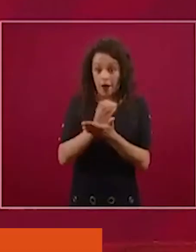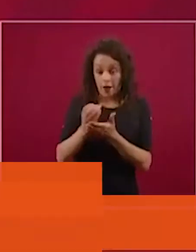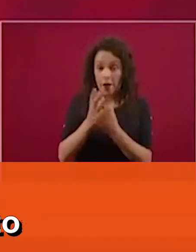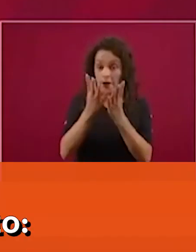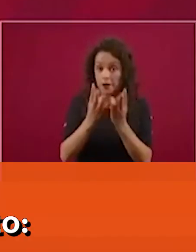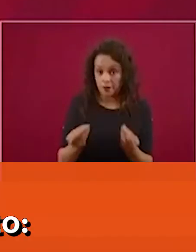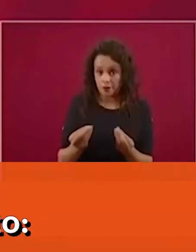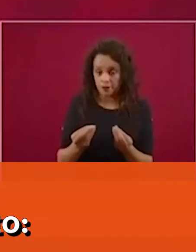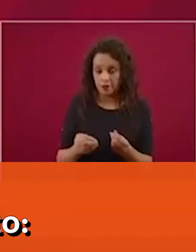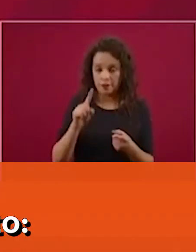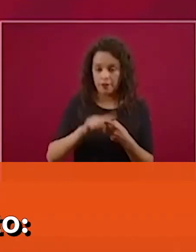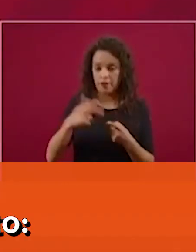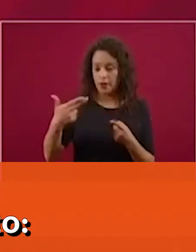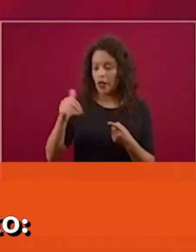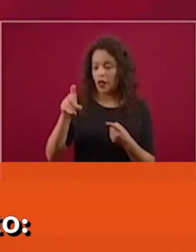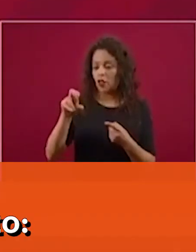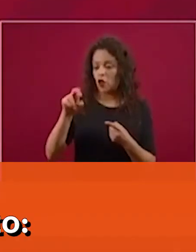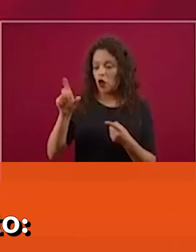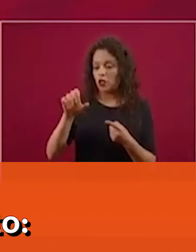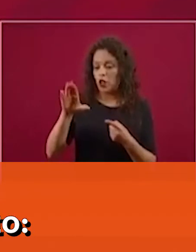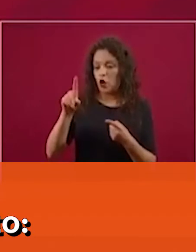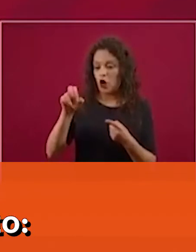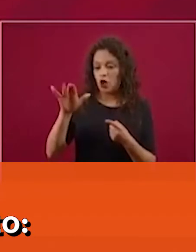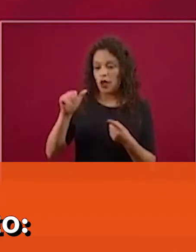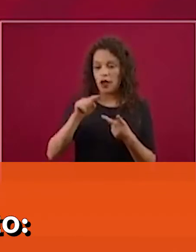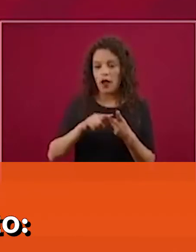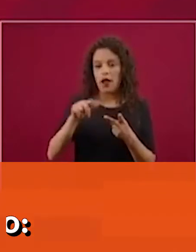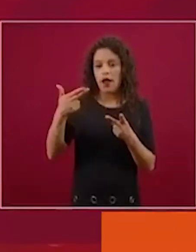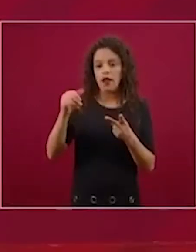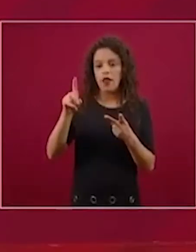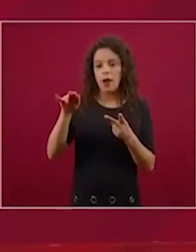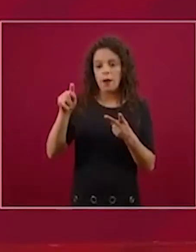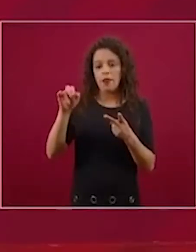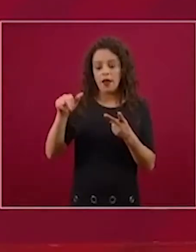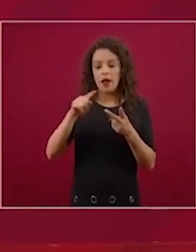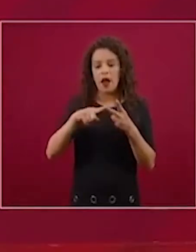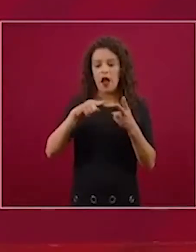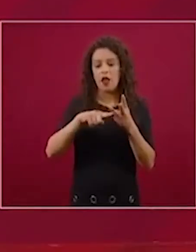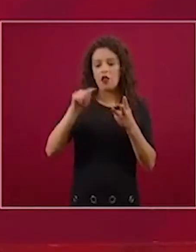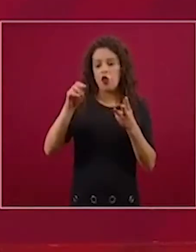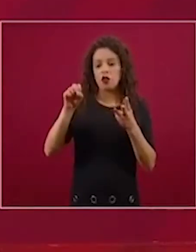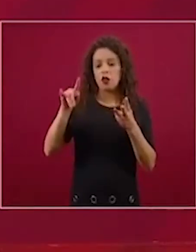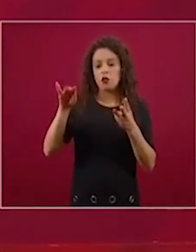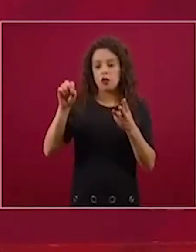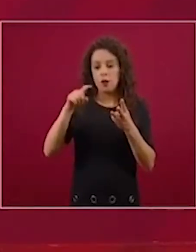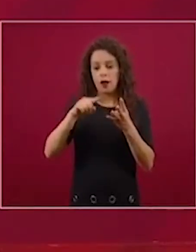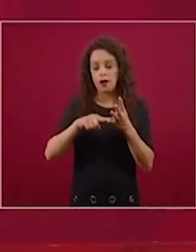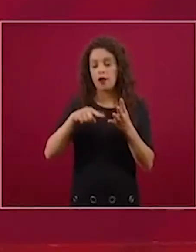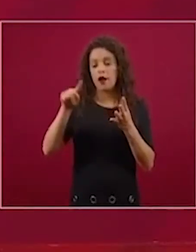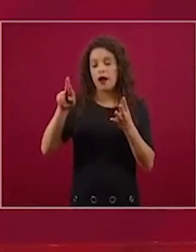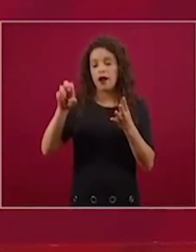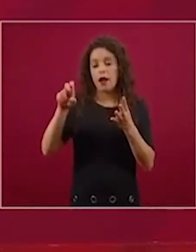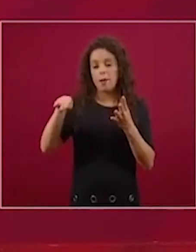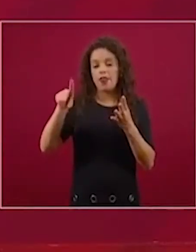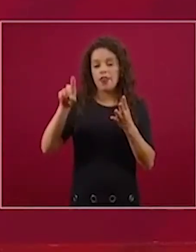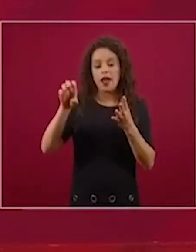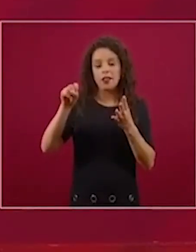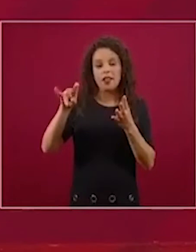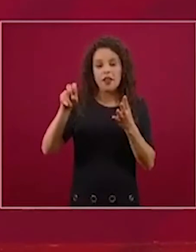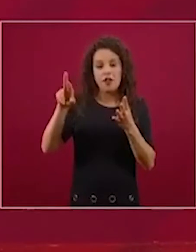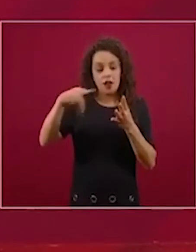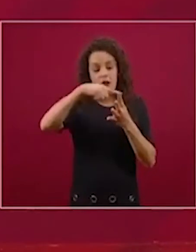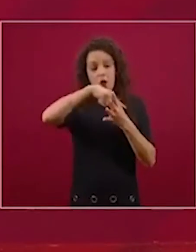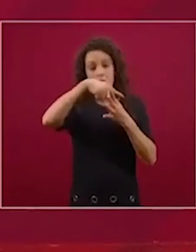Hidroxicloroquina, ivermectina, tocilizumab y remdesivir. Estos cuatro